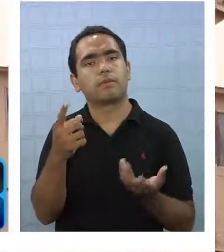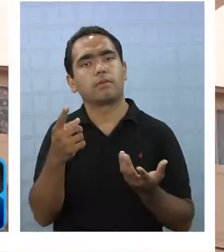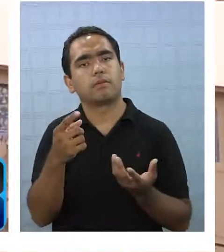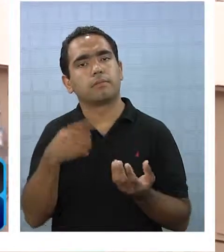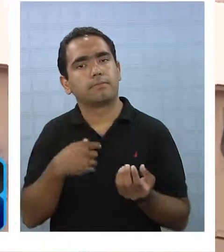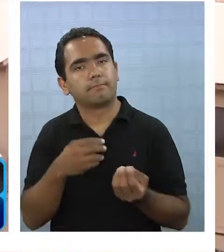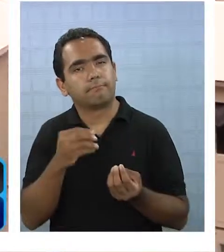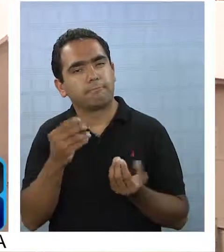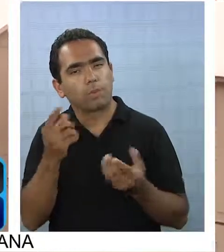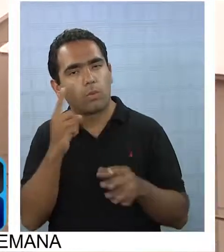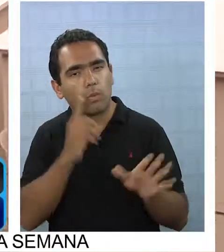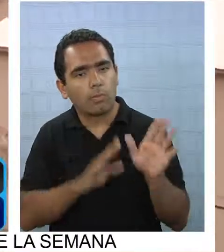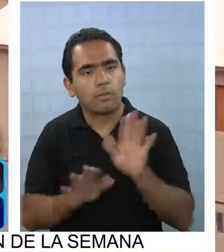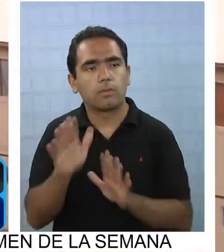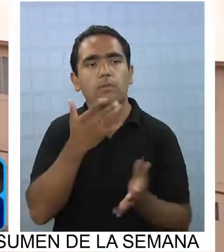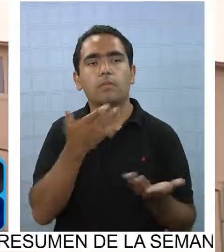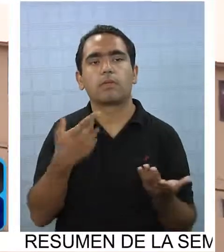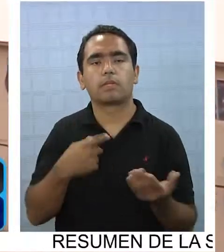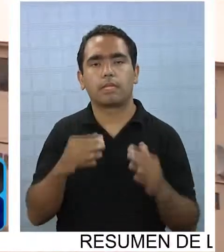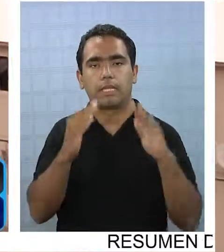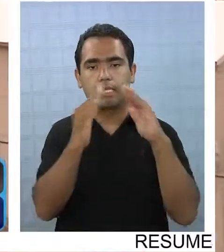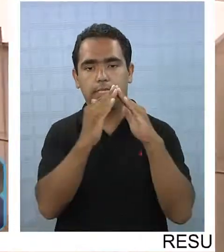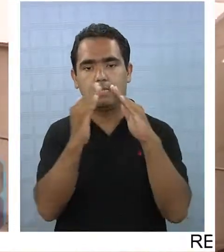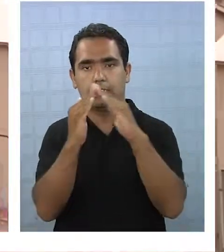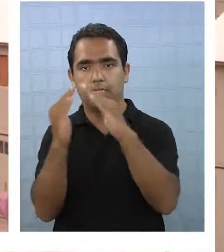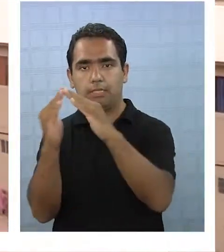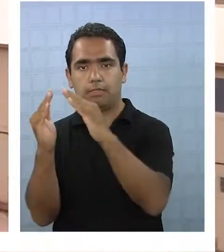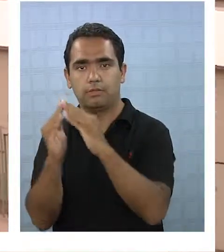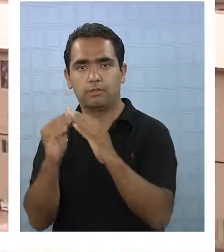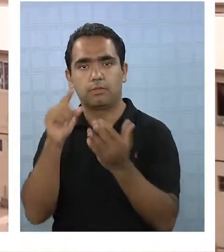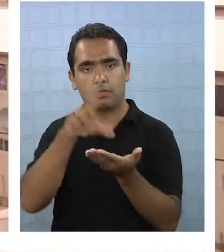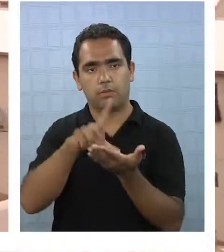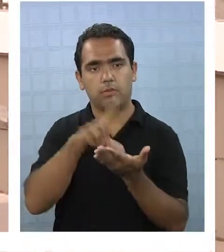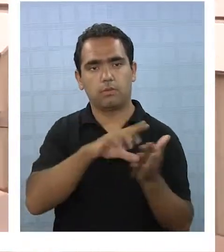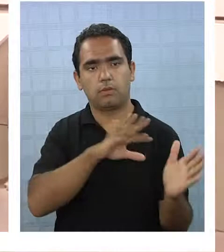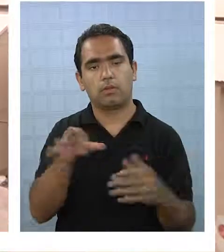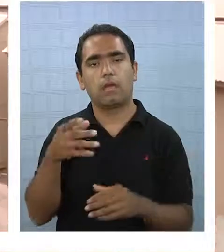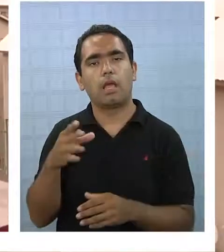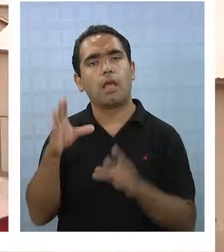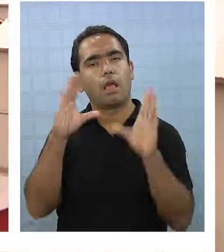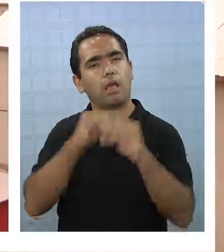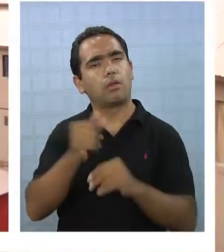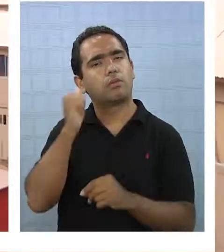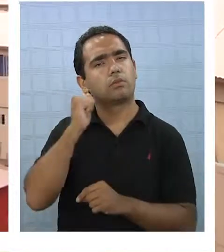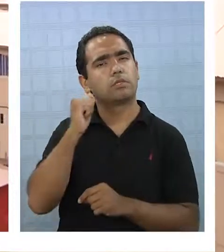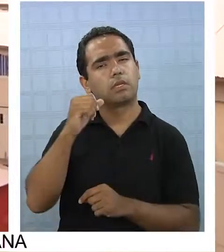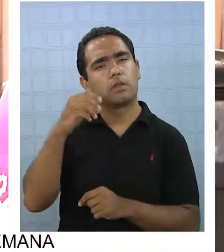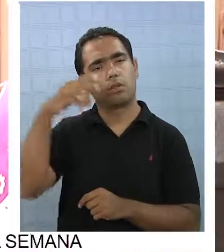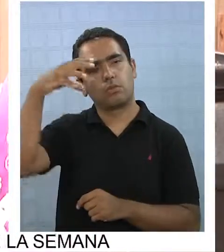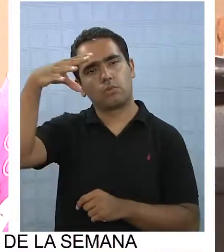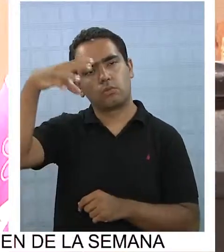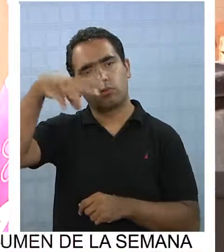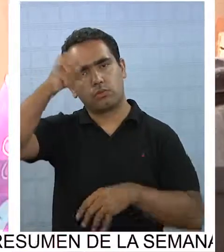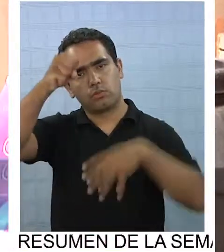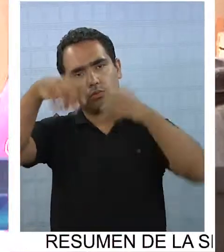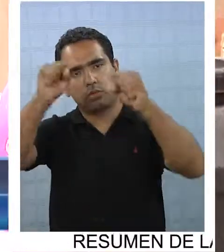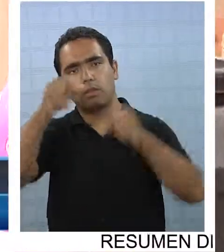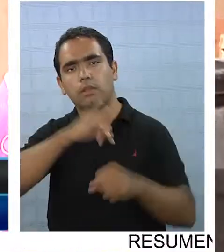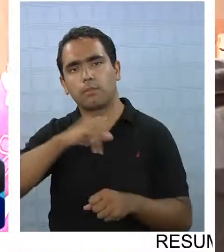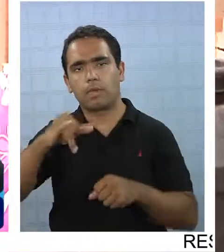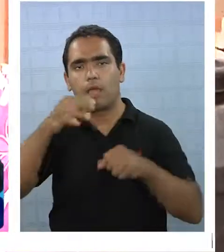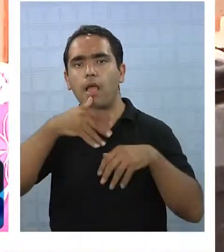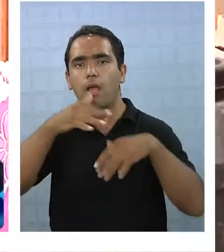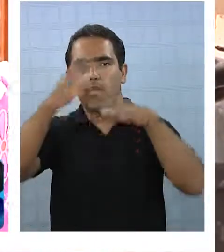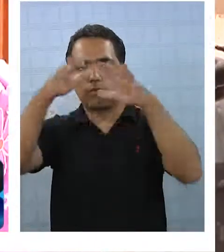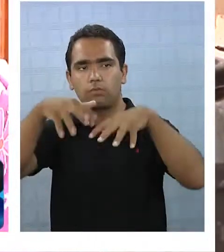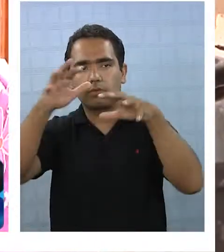alertas considerando la realidad de las techumbres en esta zona. Bueno, anoche se cortó la luz, después empezó a caer agüita y nos